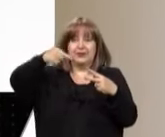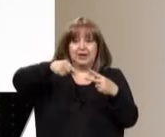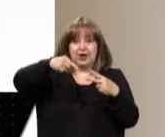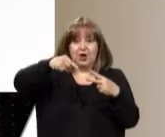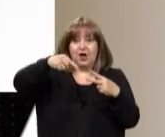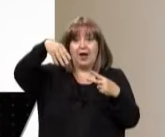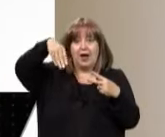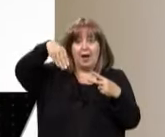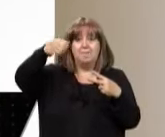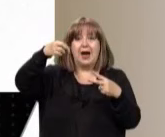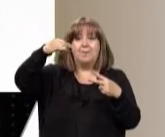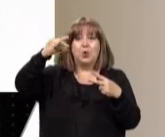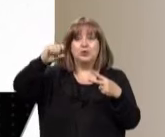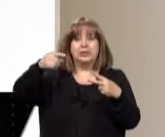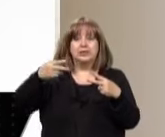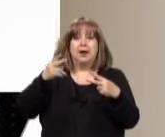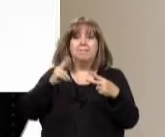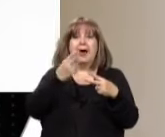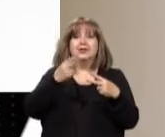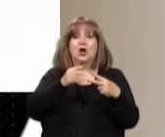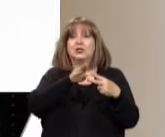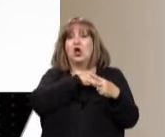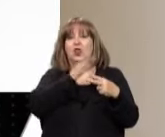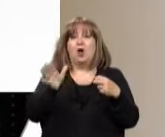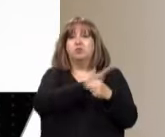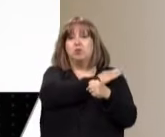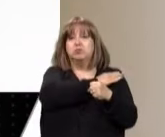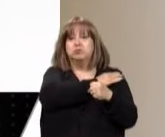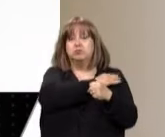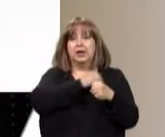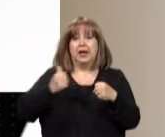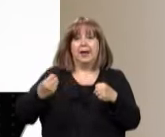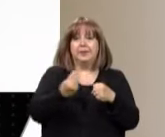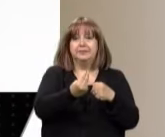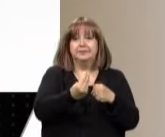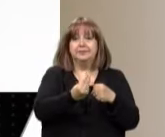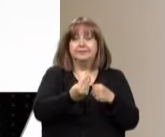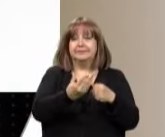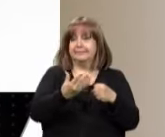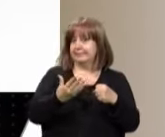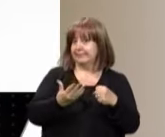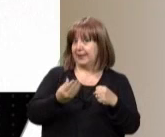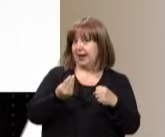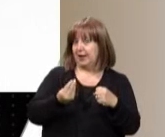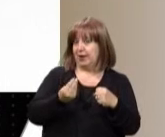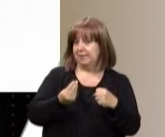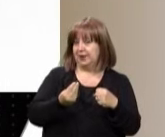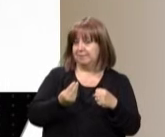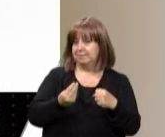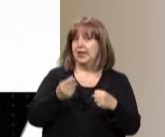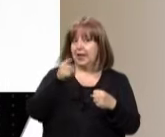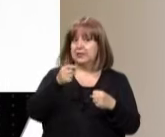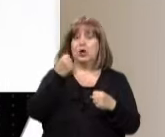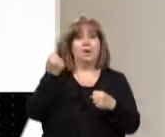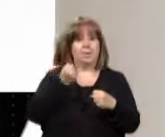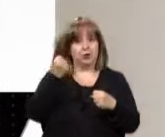en la cual explicaba esta postura. Vamos a ver si podemos alcanzarla después, si no, lo dejaremos para otro momento. ¿Por qué es